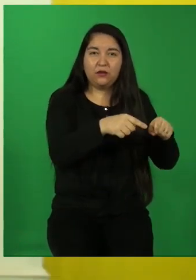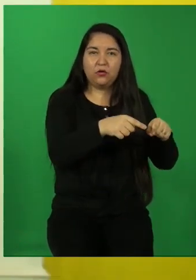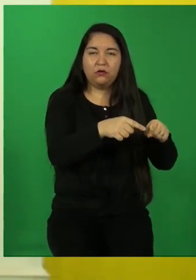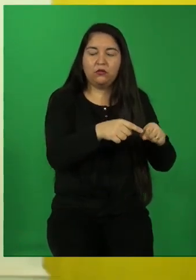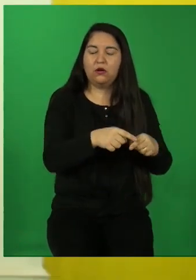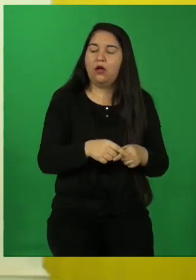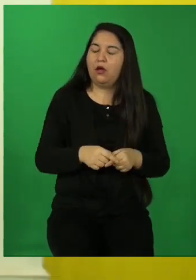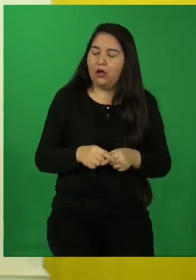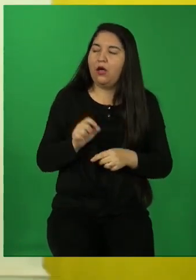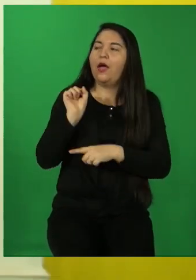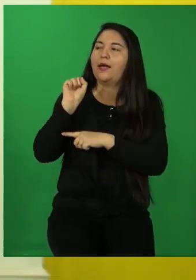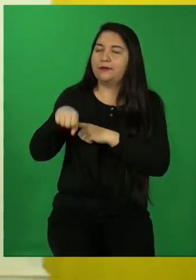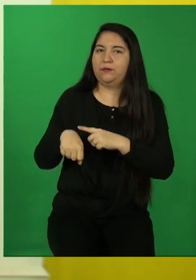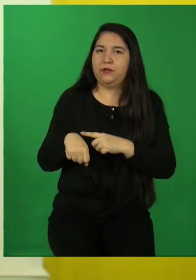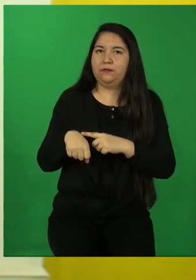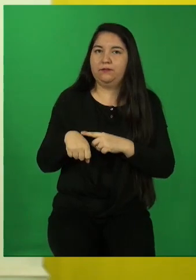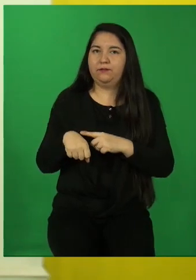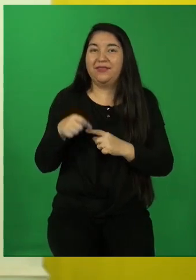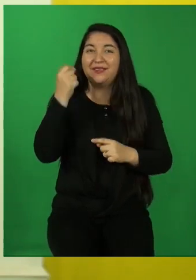Por ejemplo,